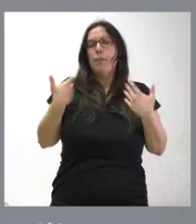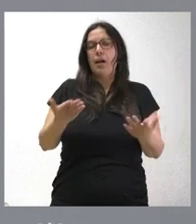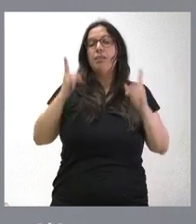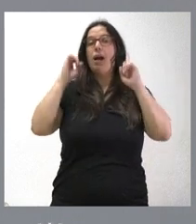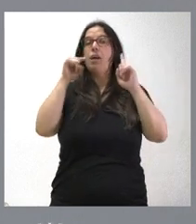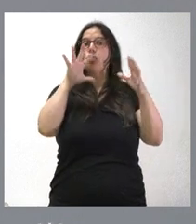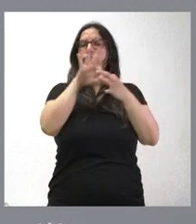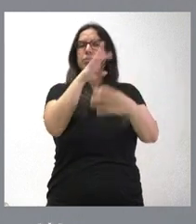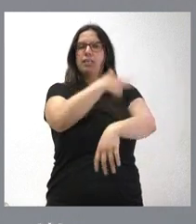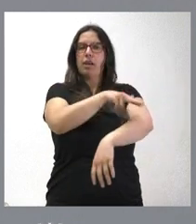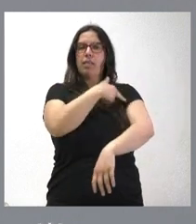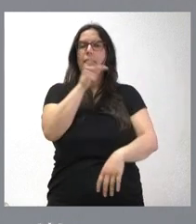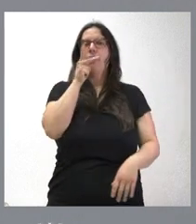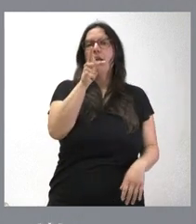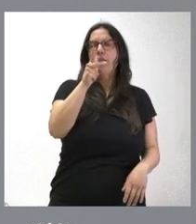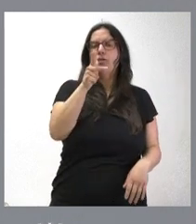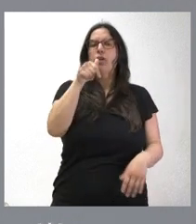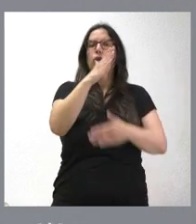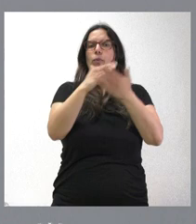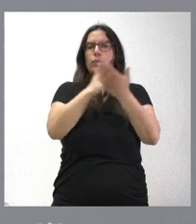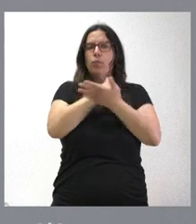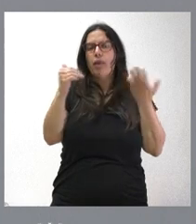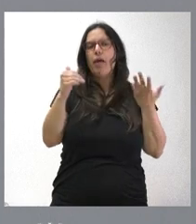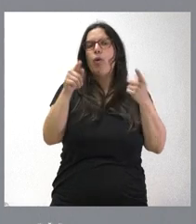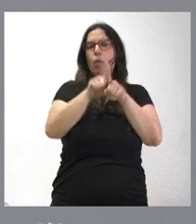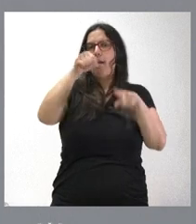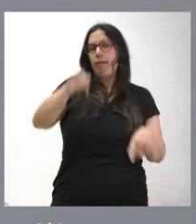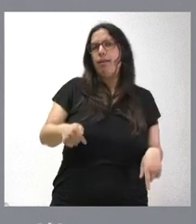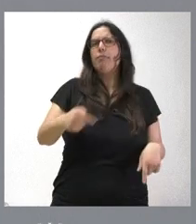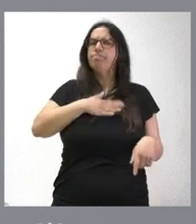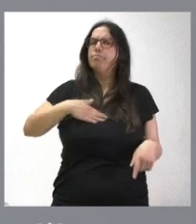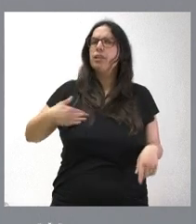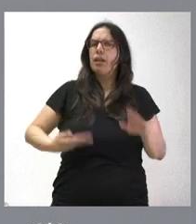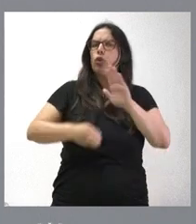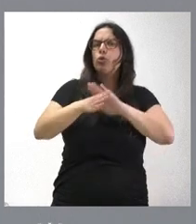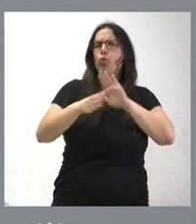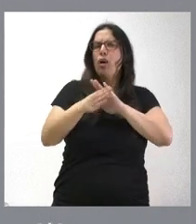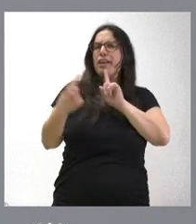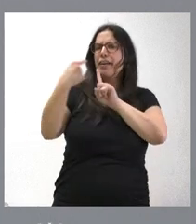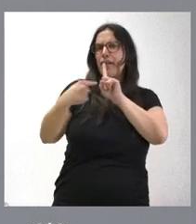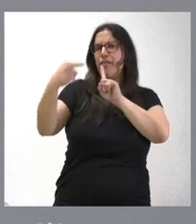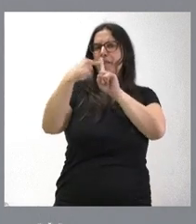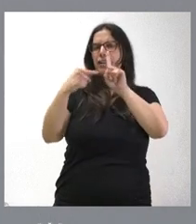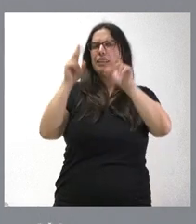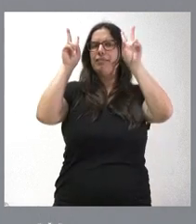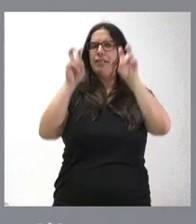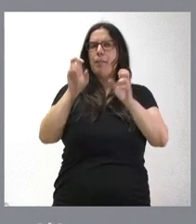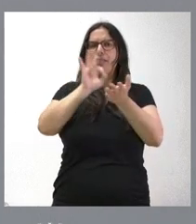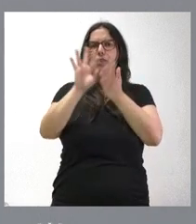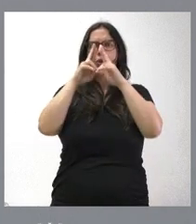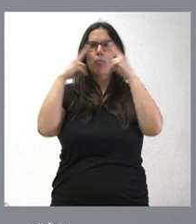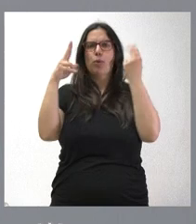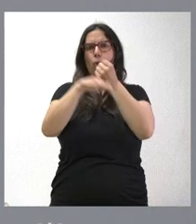sanidad y de derechos en una comunidad autónoma como la nuestra, que quiere seguir siendo referente en materia de servicios públicos